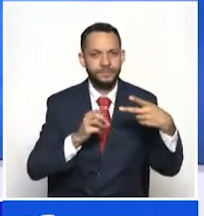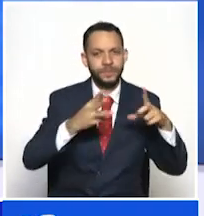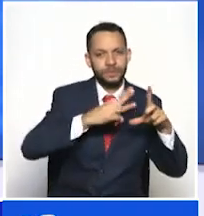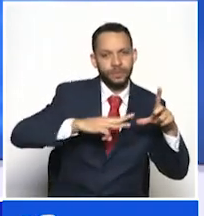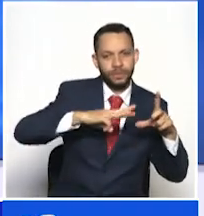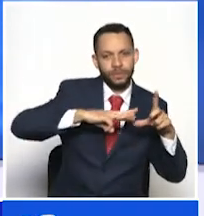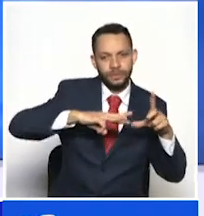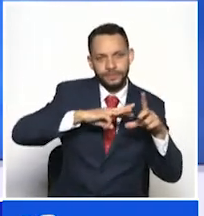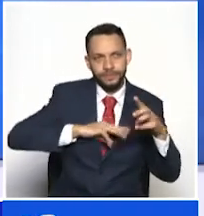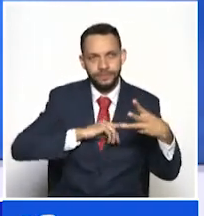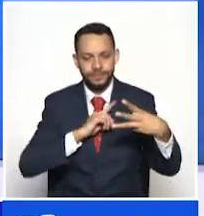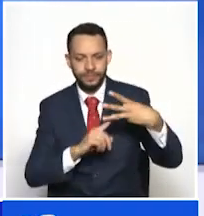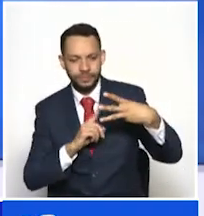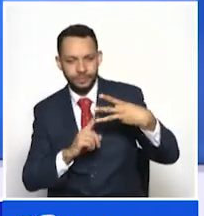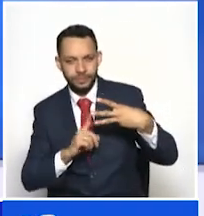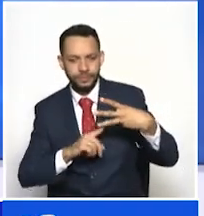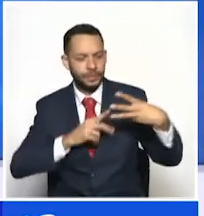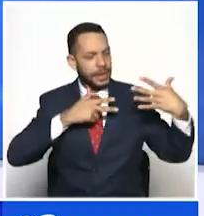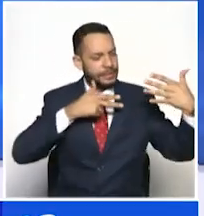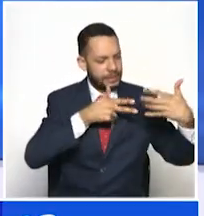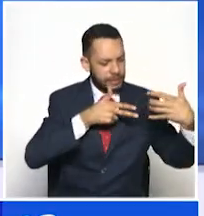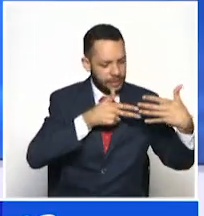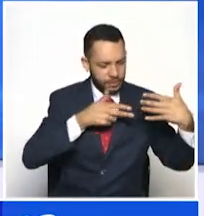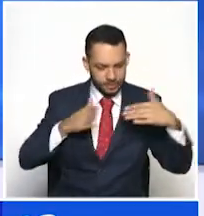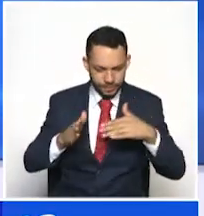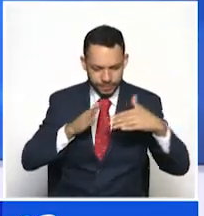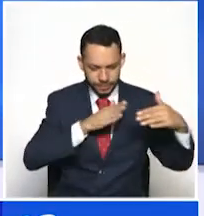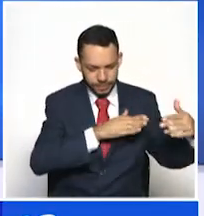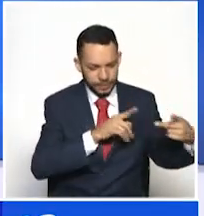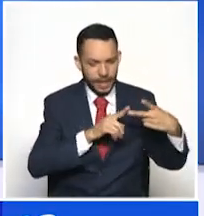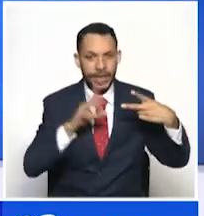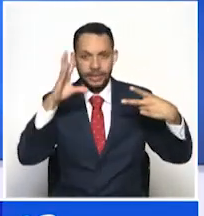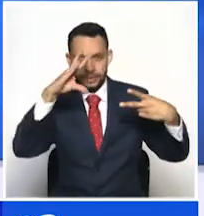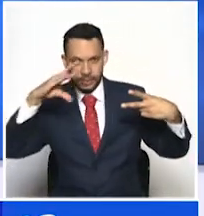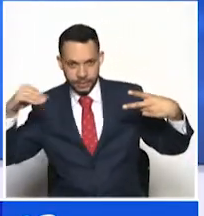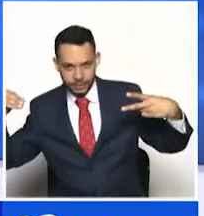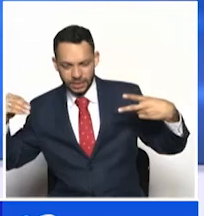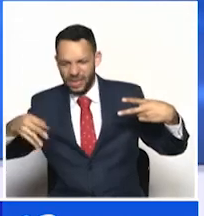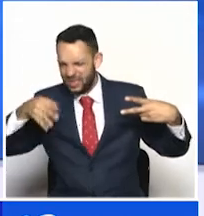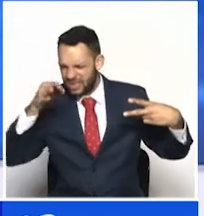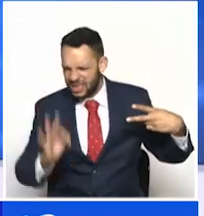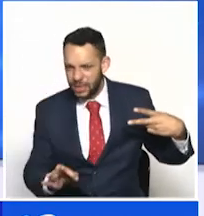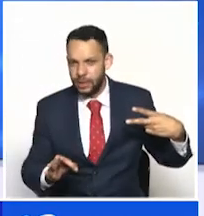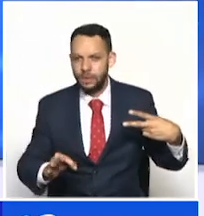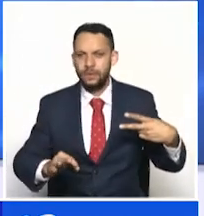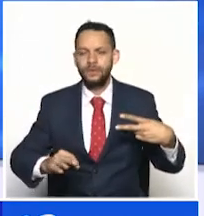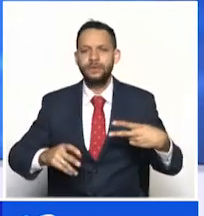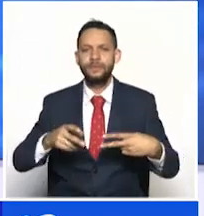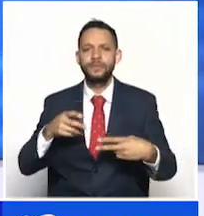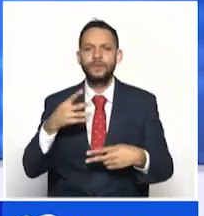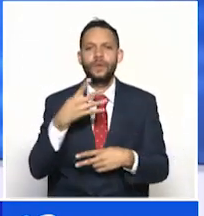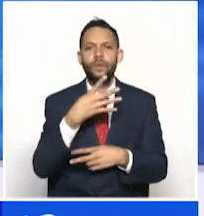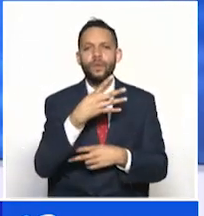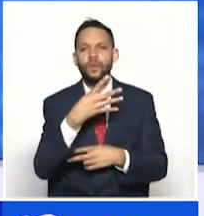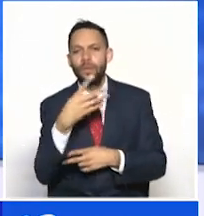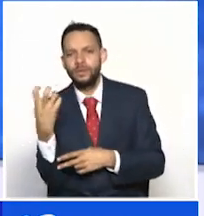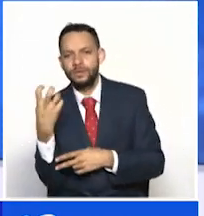y en tercer lugar Santa Rosa de Cabal. En el Quindío han sido aplicadas 416